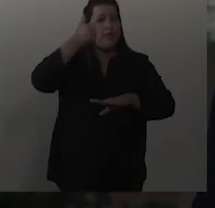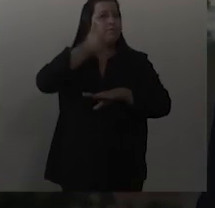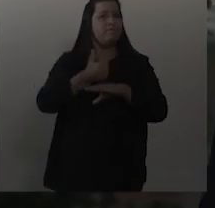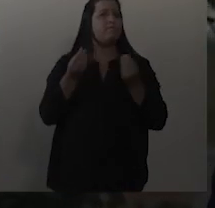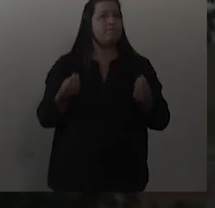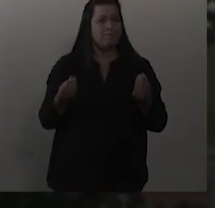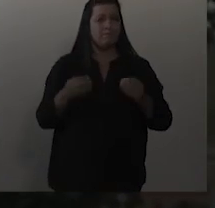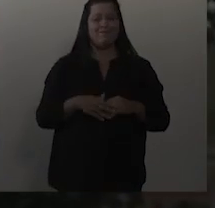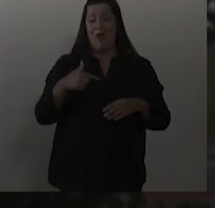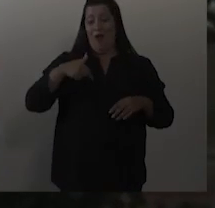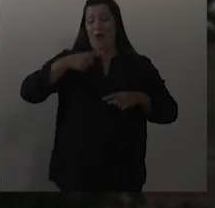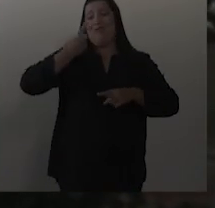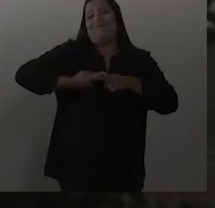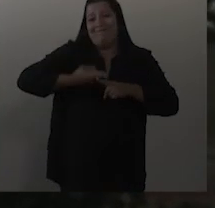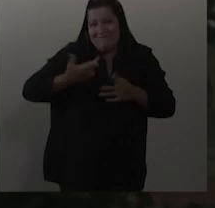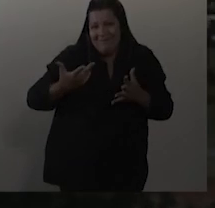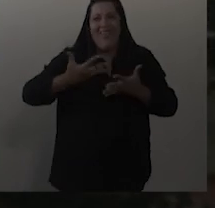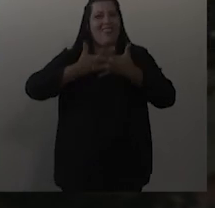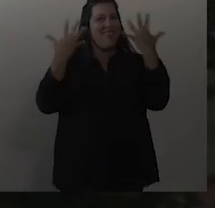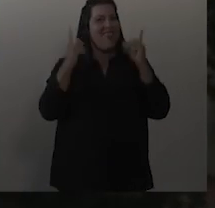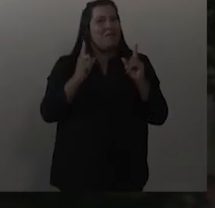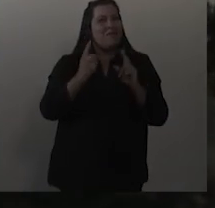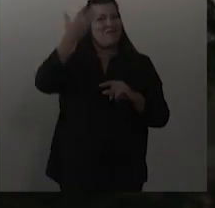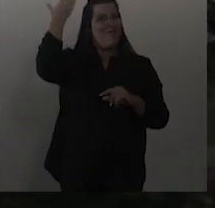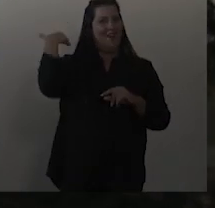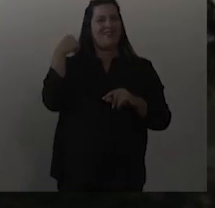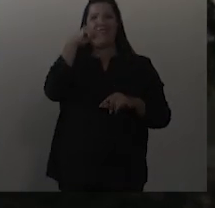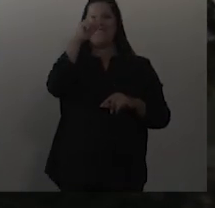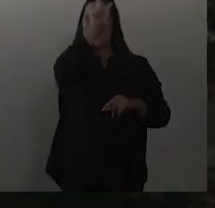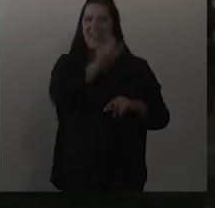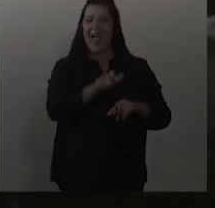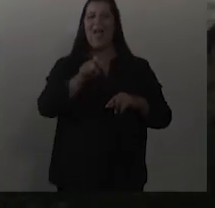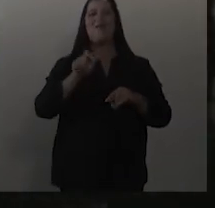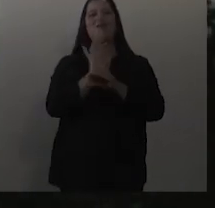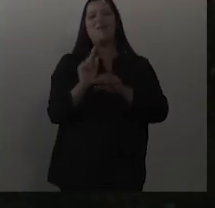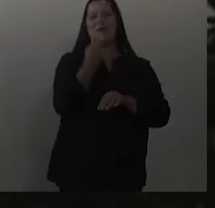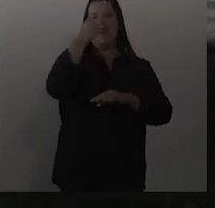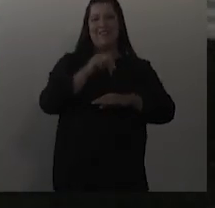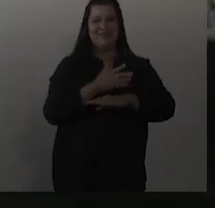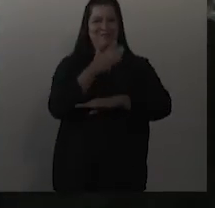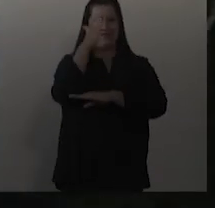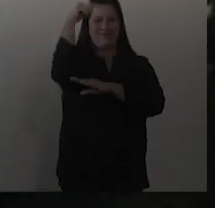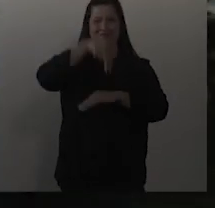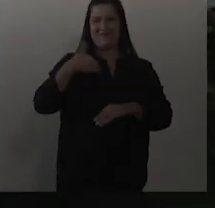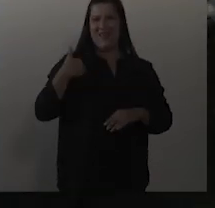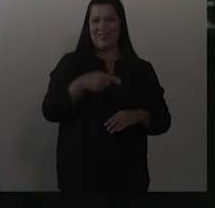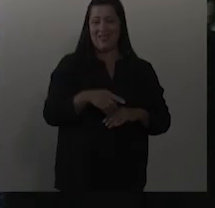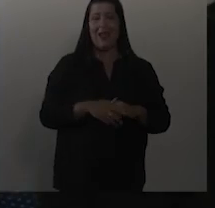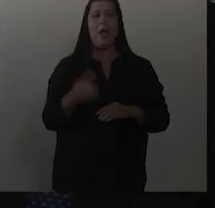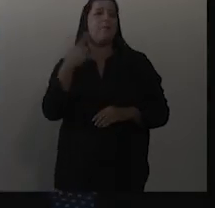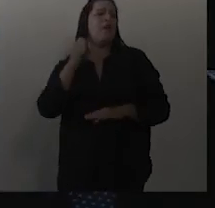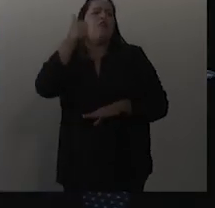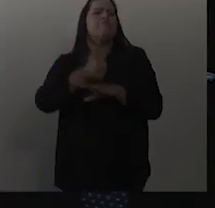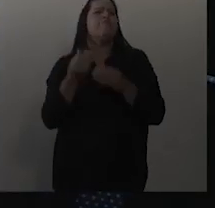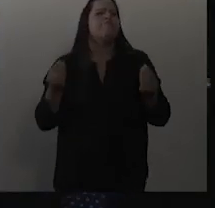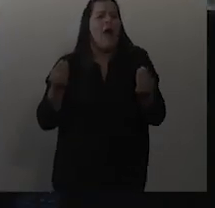Hoy, celebrando el día en que don Manuel Belgrano hizo nuestra bandera. Pero estoy aquí